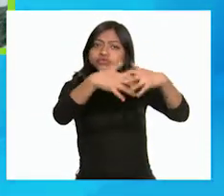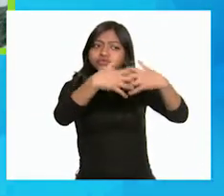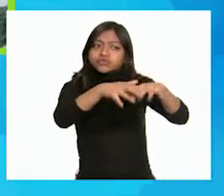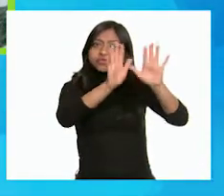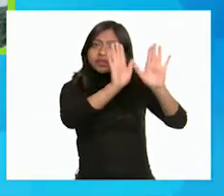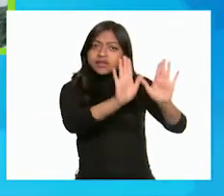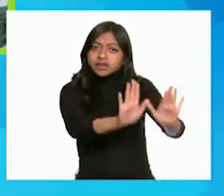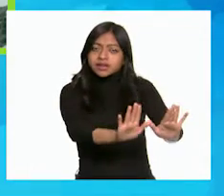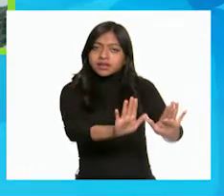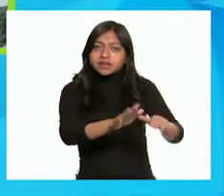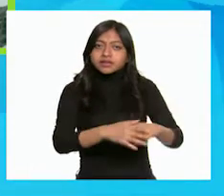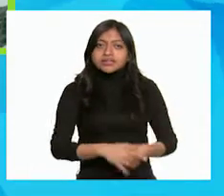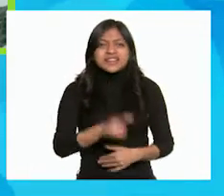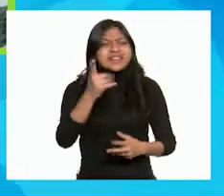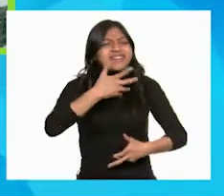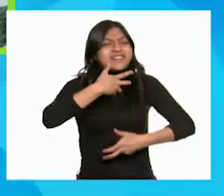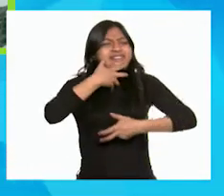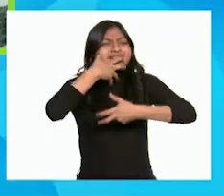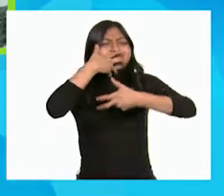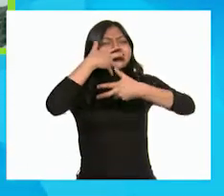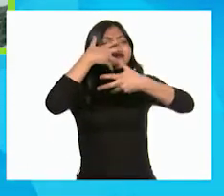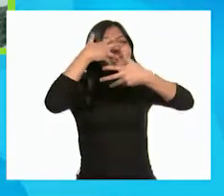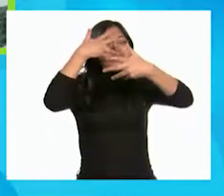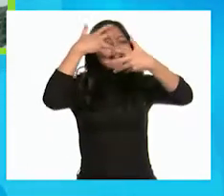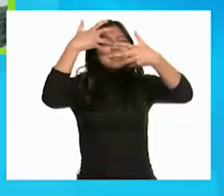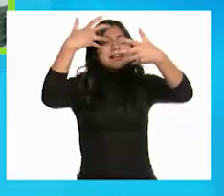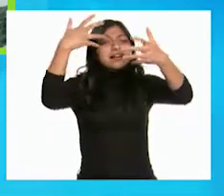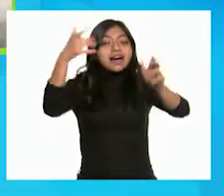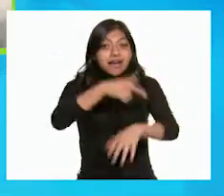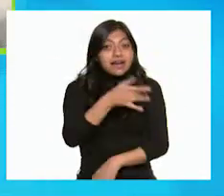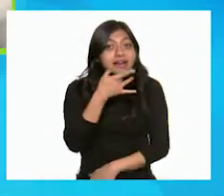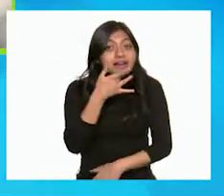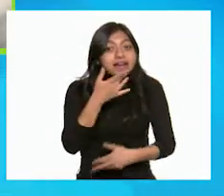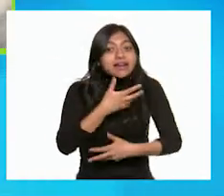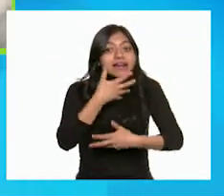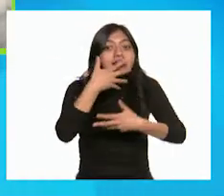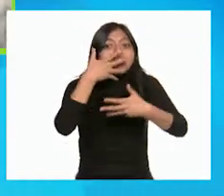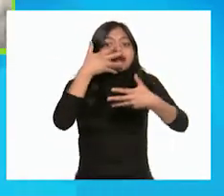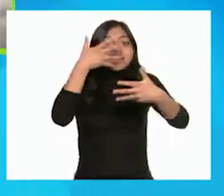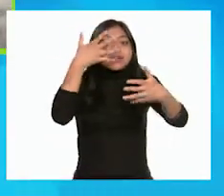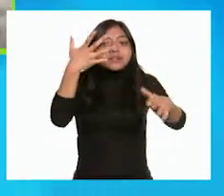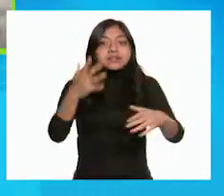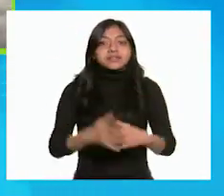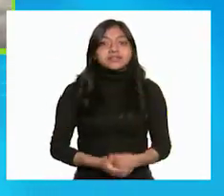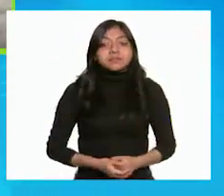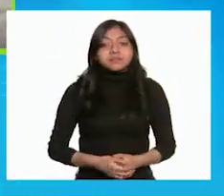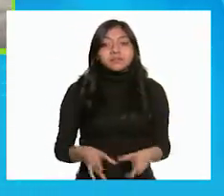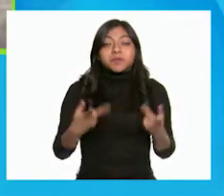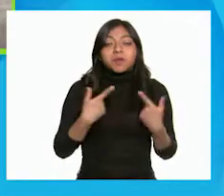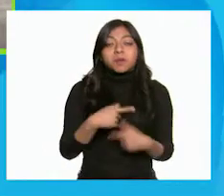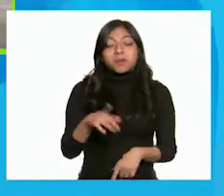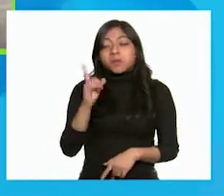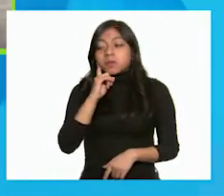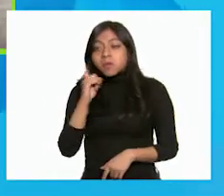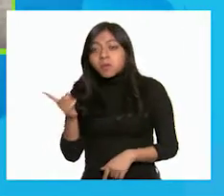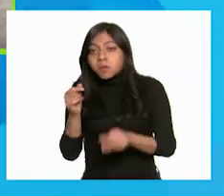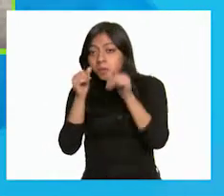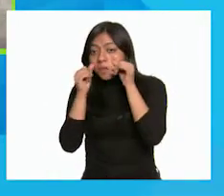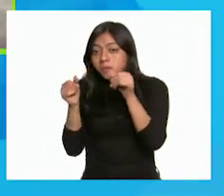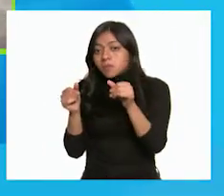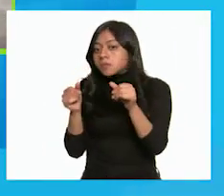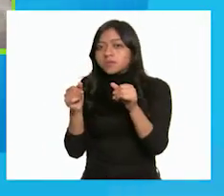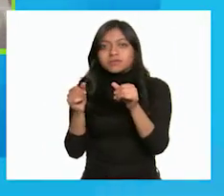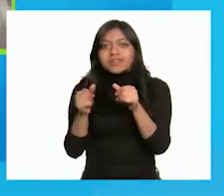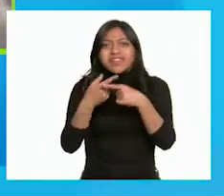aunque fue el grito más grande que una rana haya dado, fue pequeño en comparación del